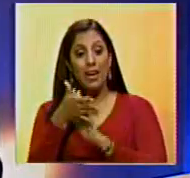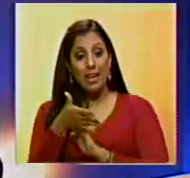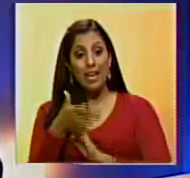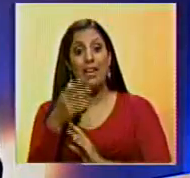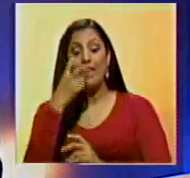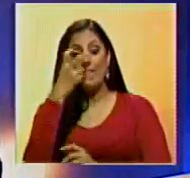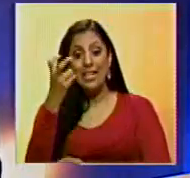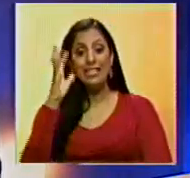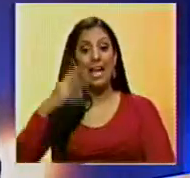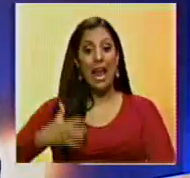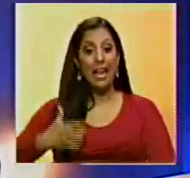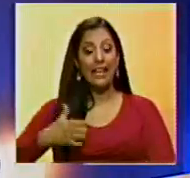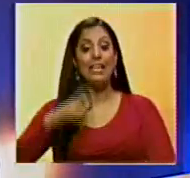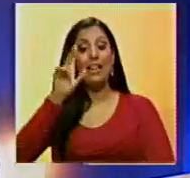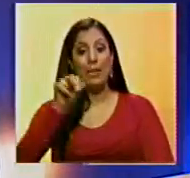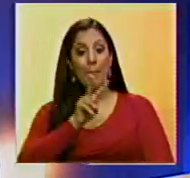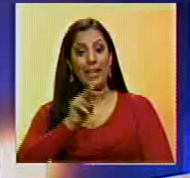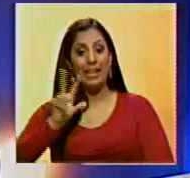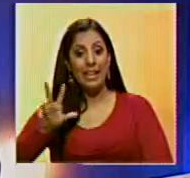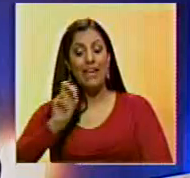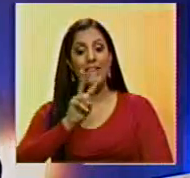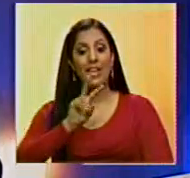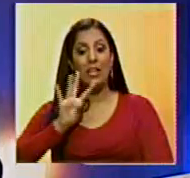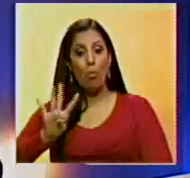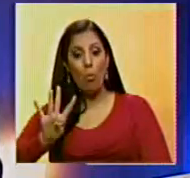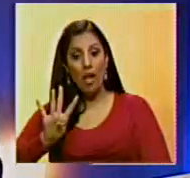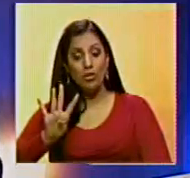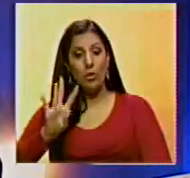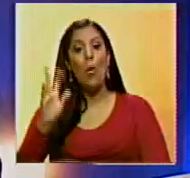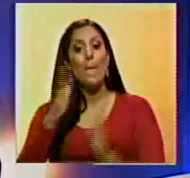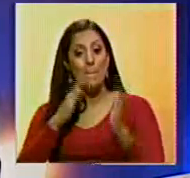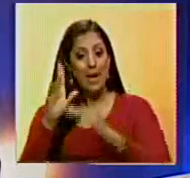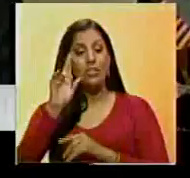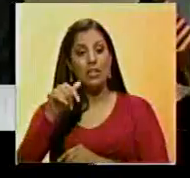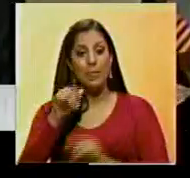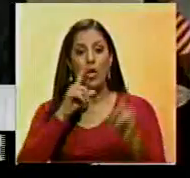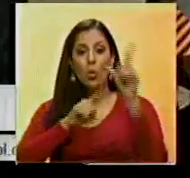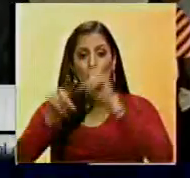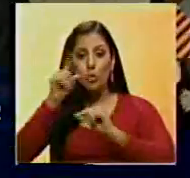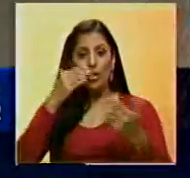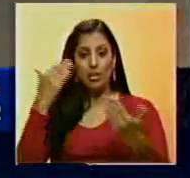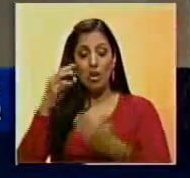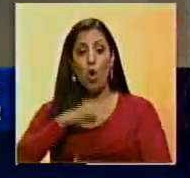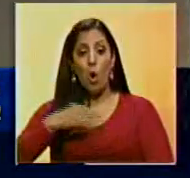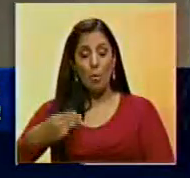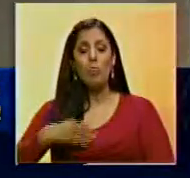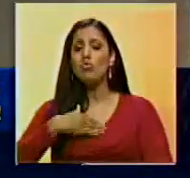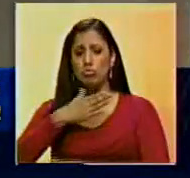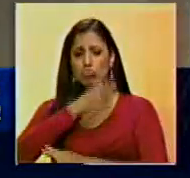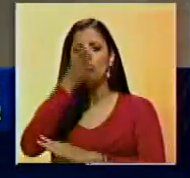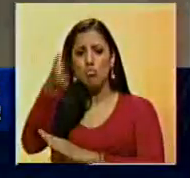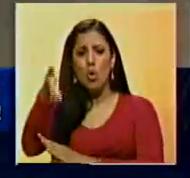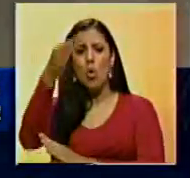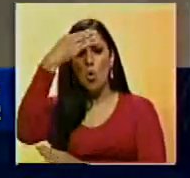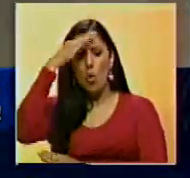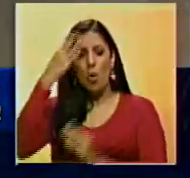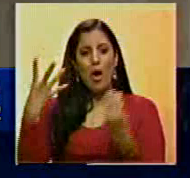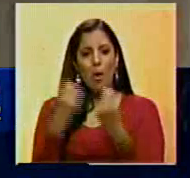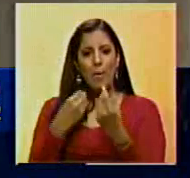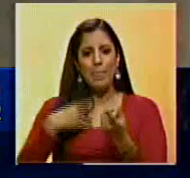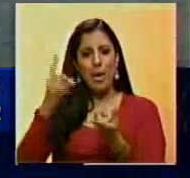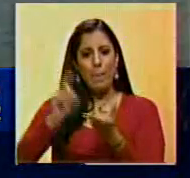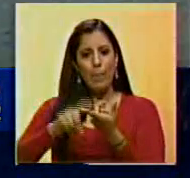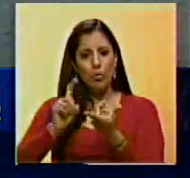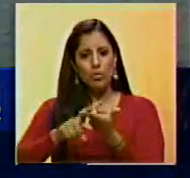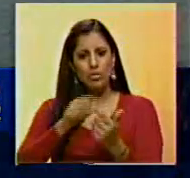también visitará Argentina los días 23 y 24 del mismo mes. A través de su cuenta en Twitter, Obama precisó que irá a la isla en compañía de la primera dama